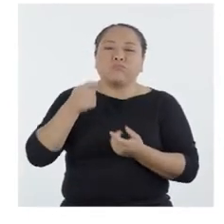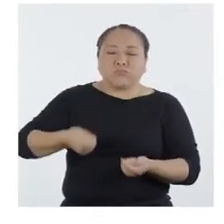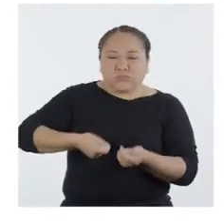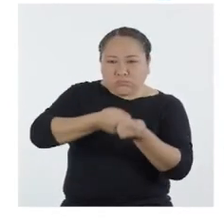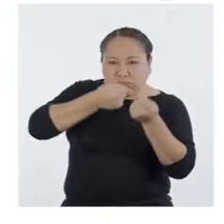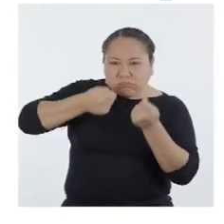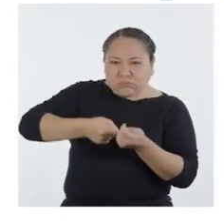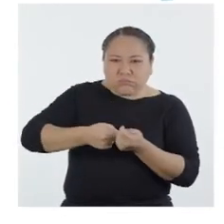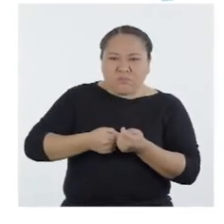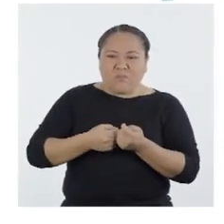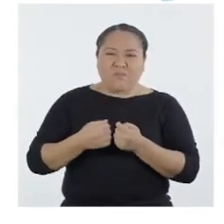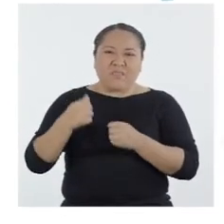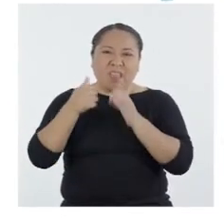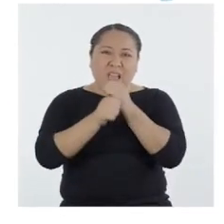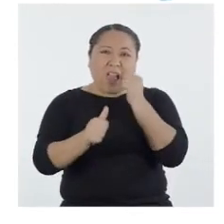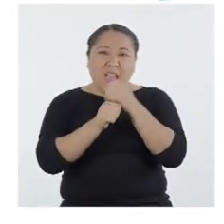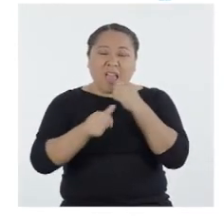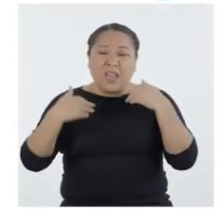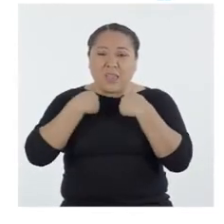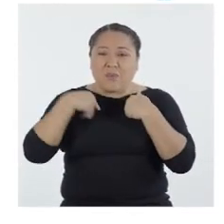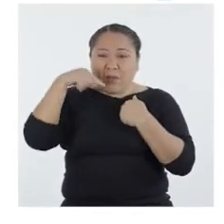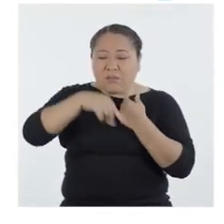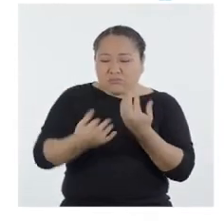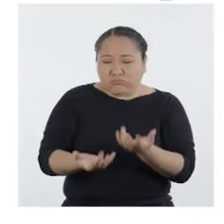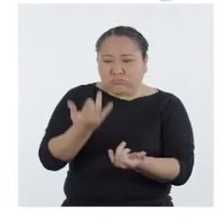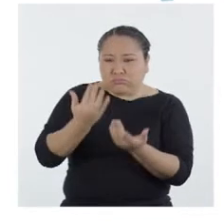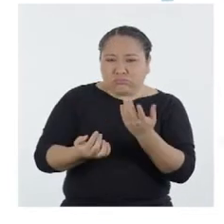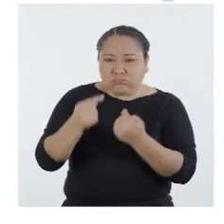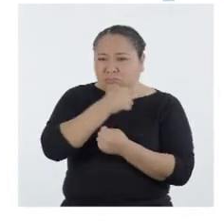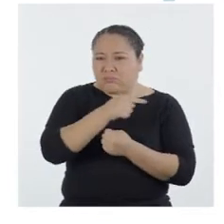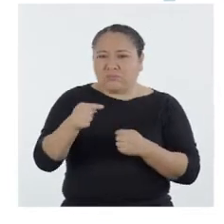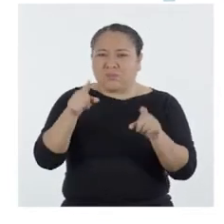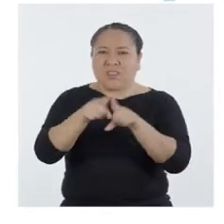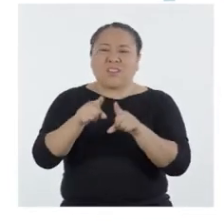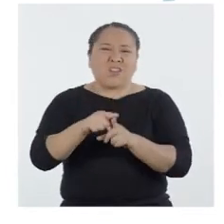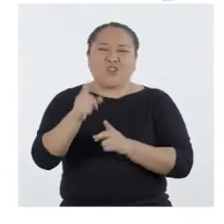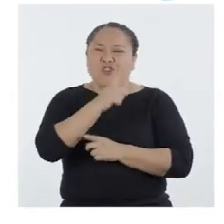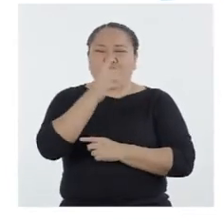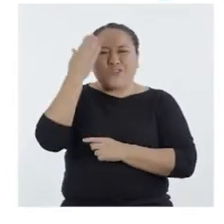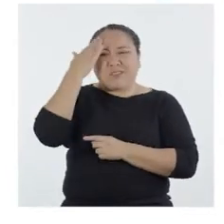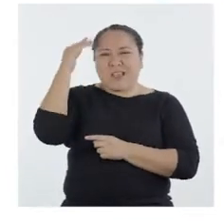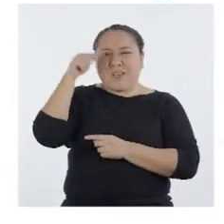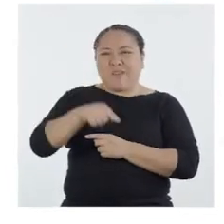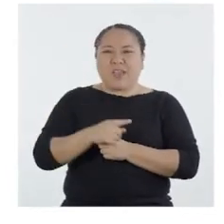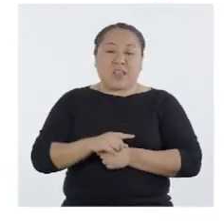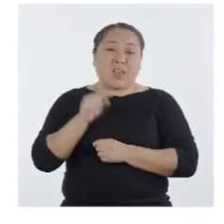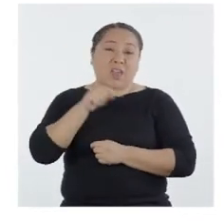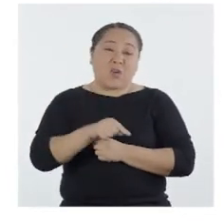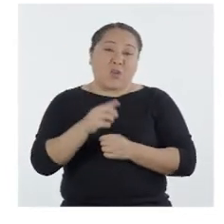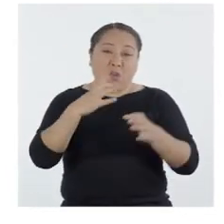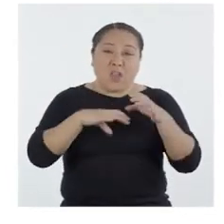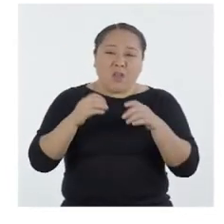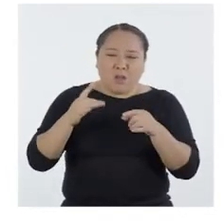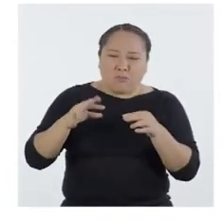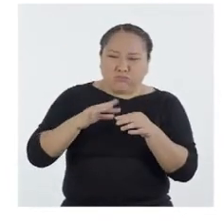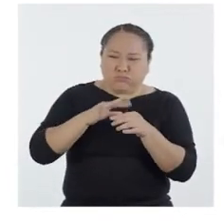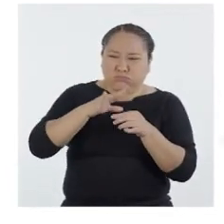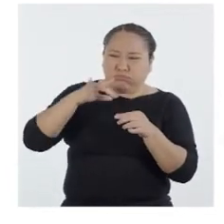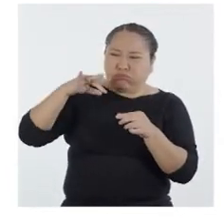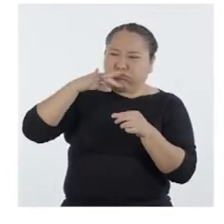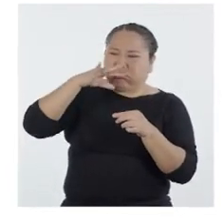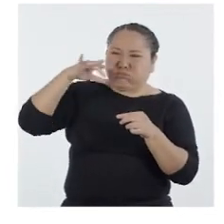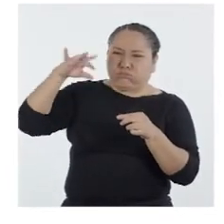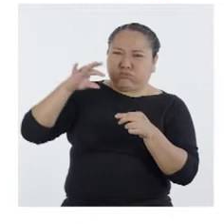agrícolas y excrementos de animales también con estos fines. Ignorando que, al hacerlo, desprenden muchas